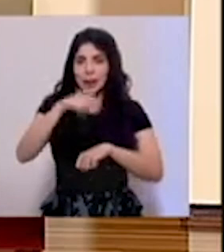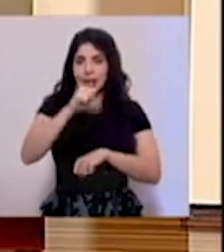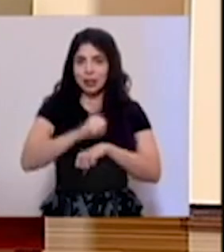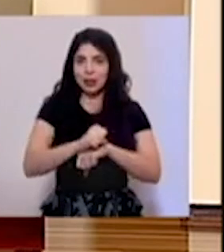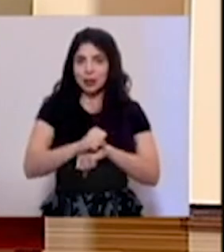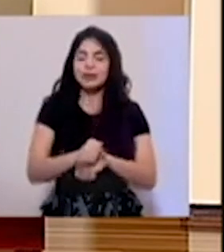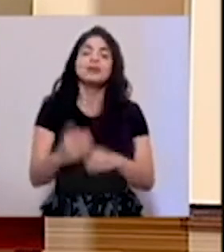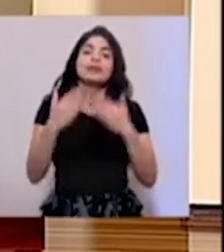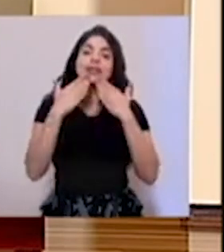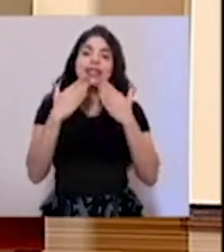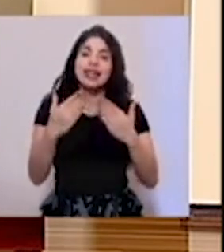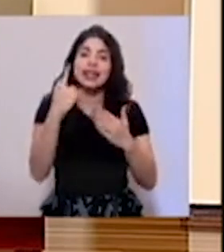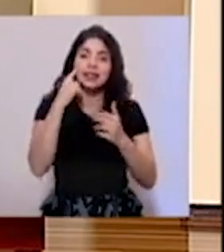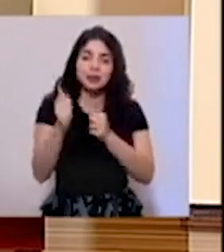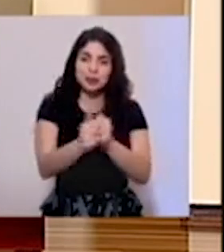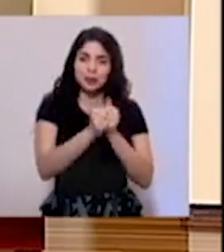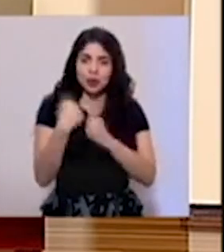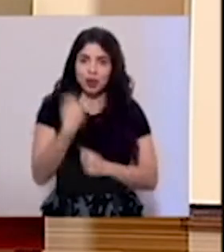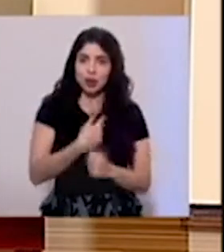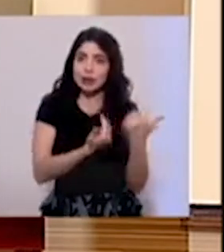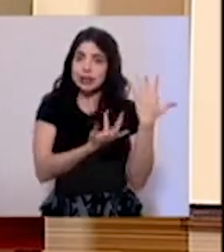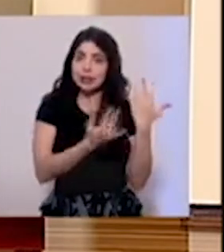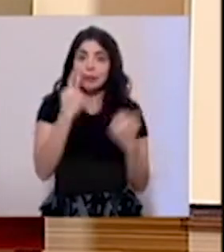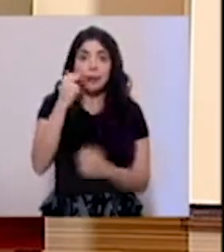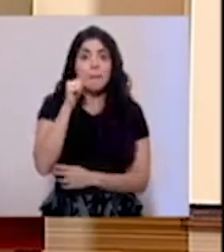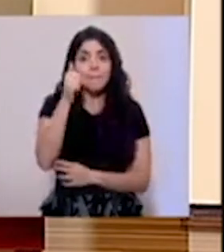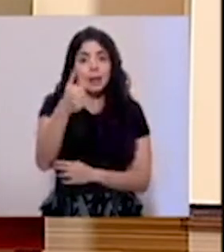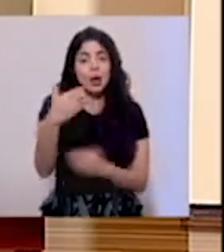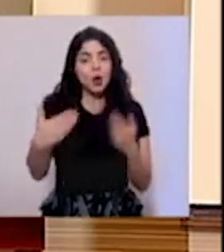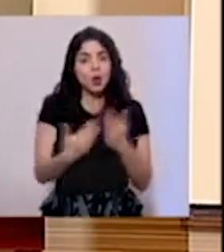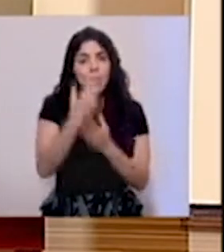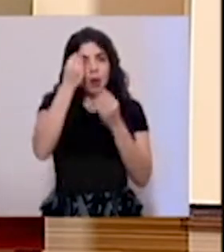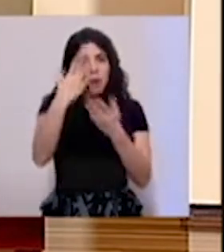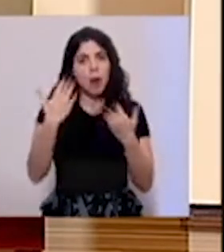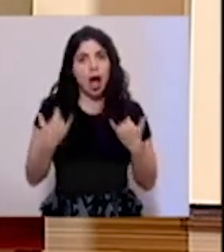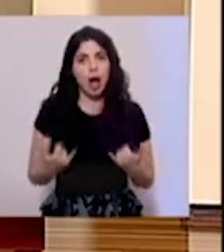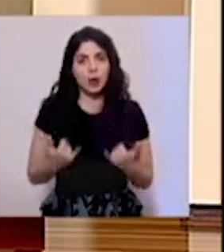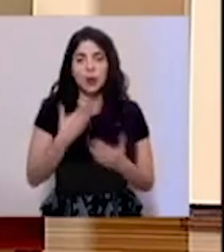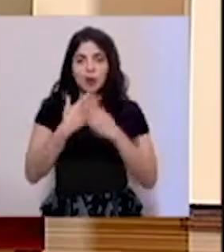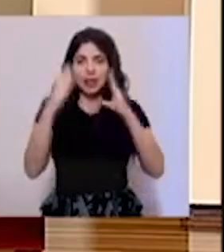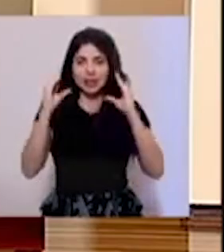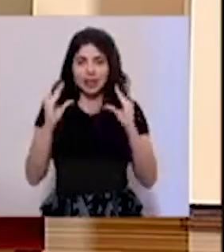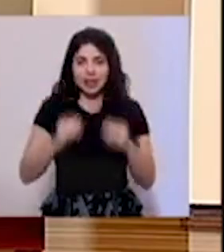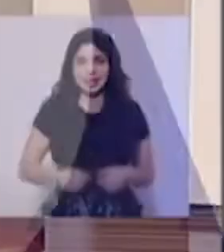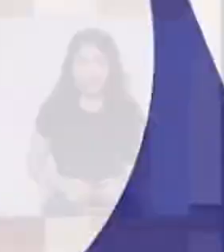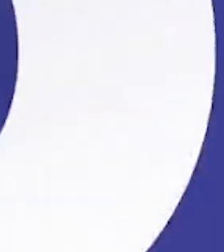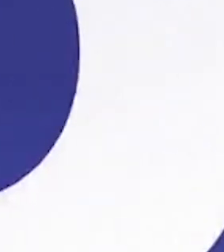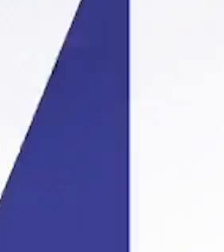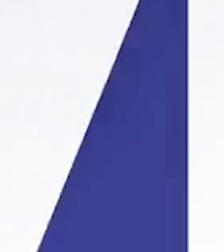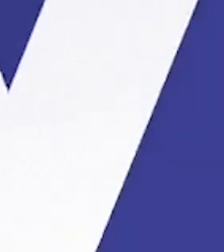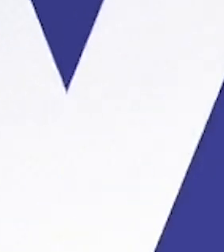Soto. Gracias por acompañarnos, los esperamos mañana con una nueva actualización. Muy buenas tardes.